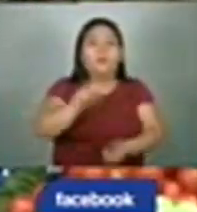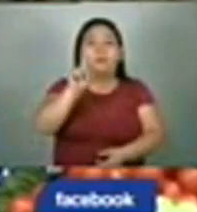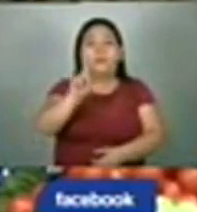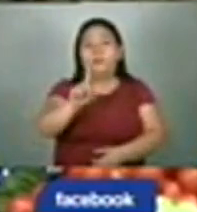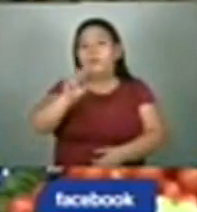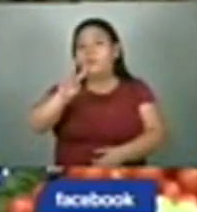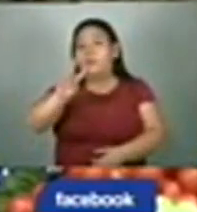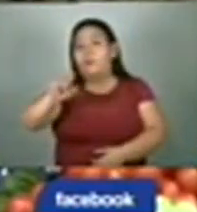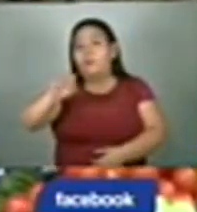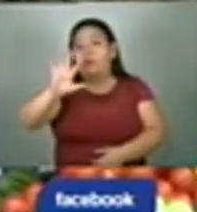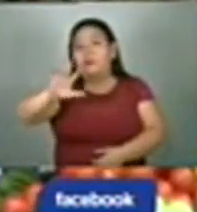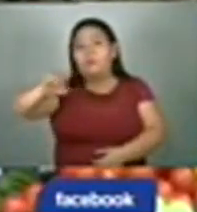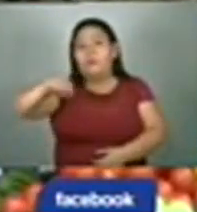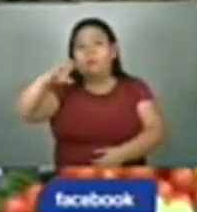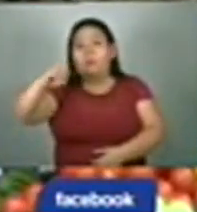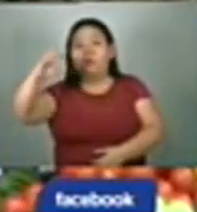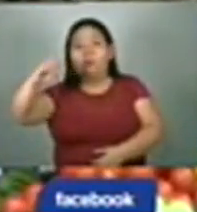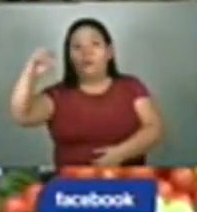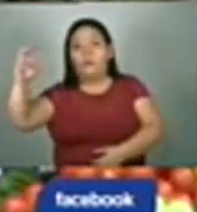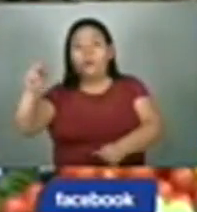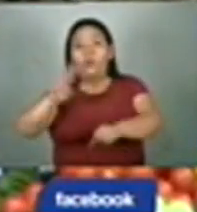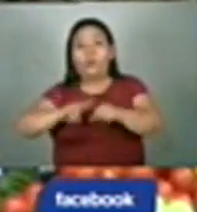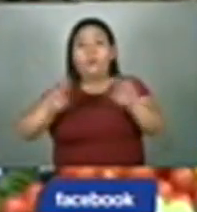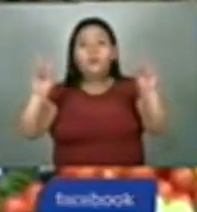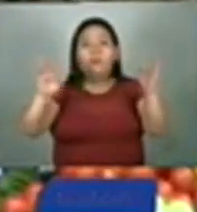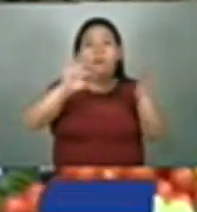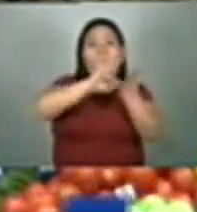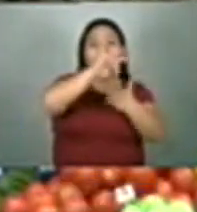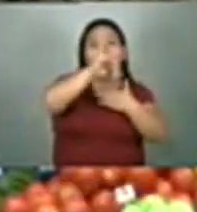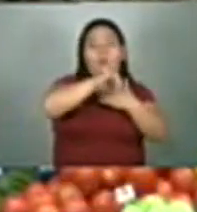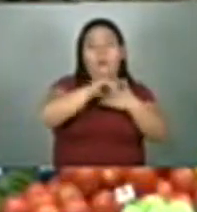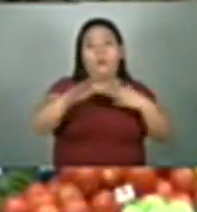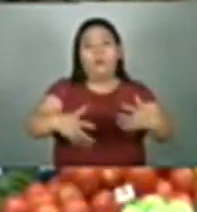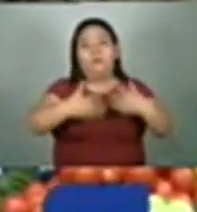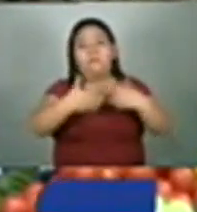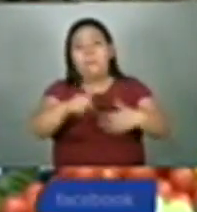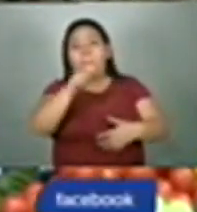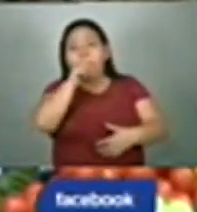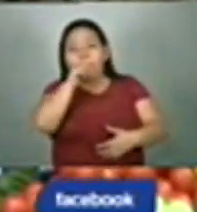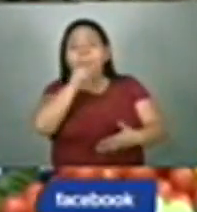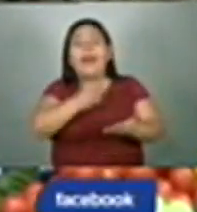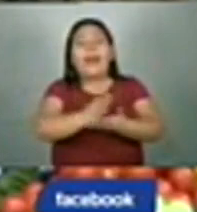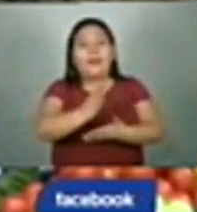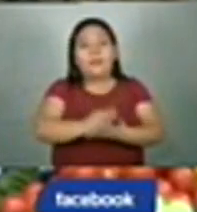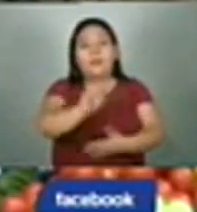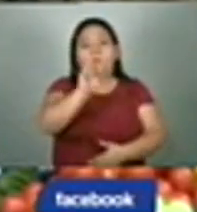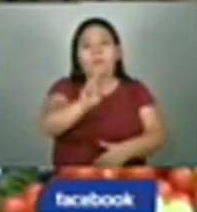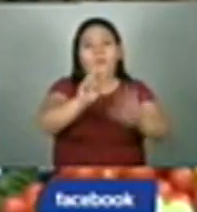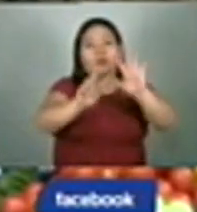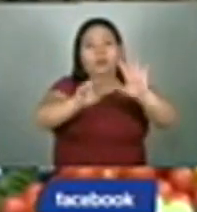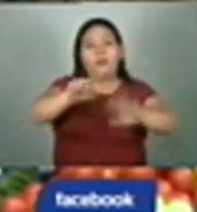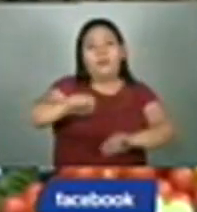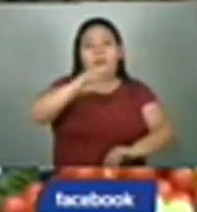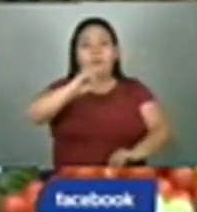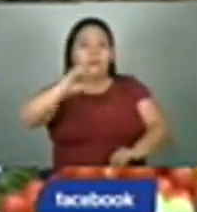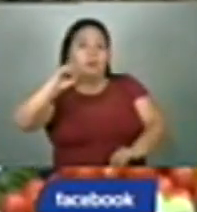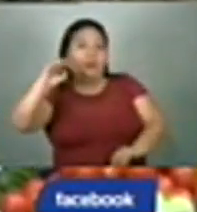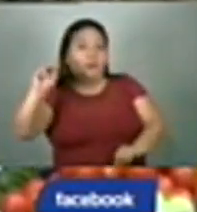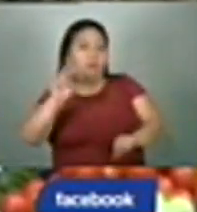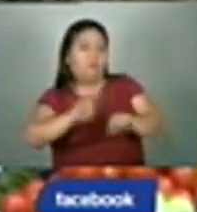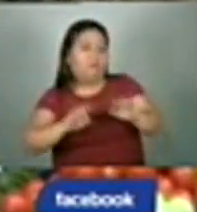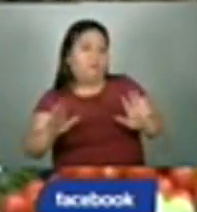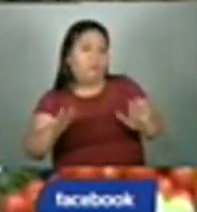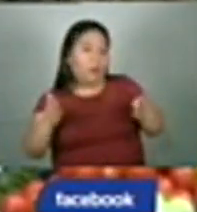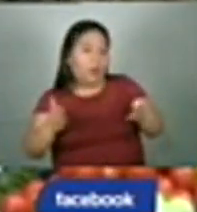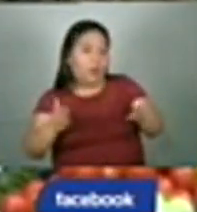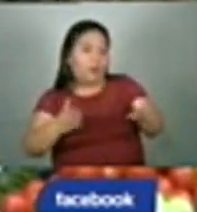.5 millones de dólares en este proyecto, pero el sector privado y acceso está invirtiendo 27 millones y lo que nos va a